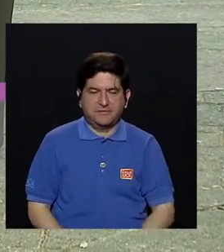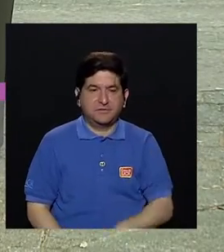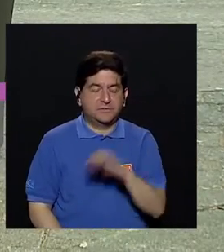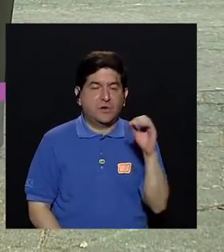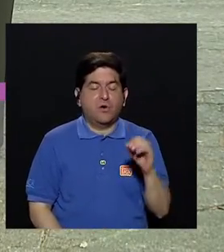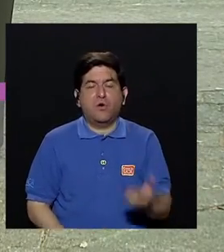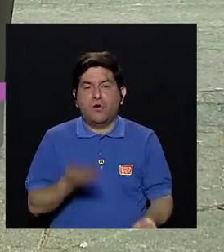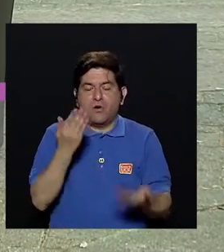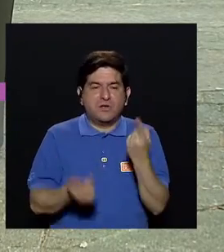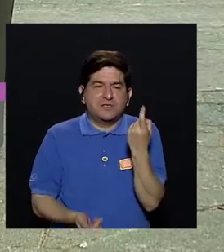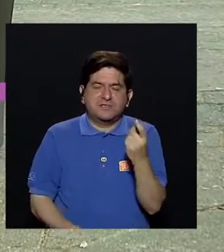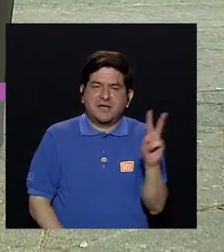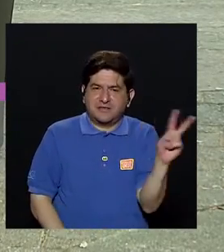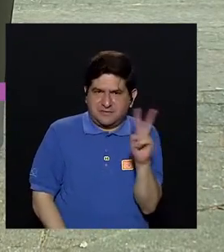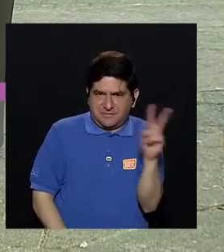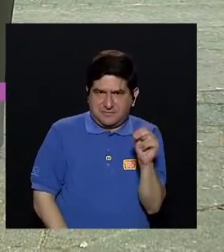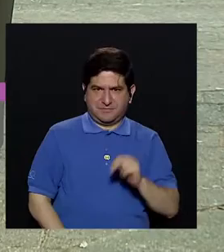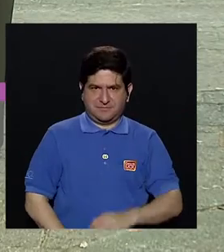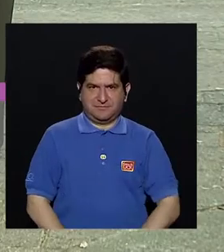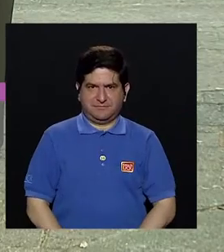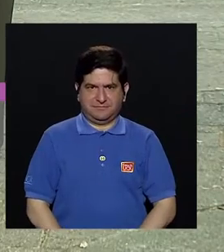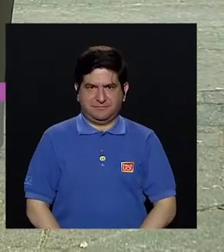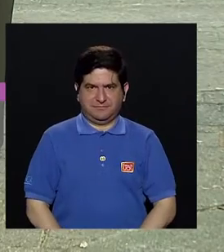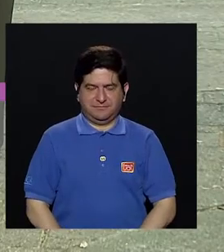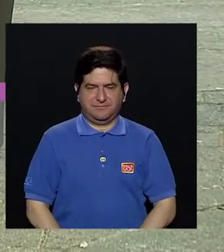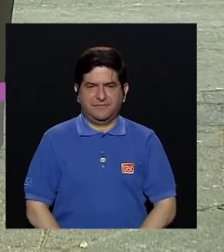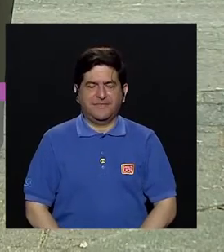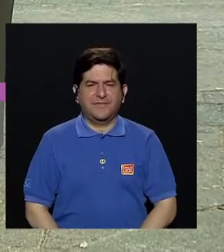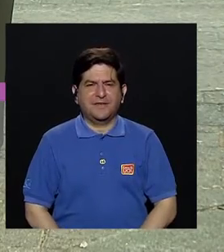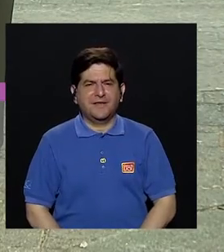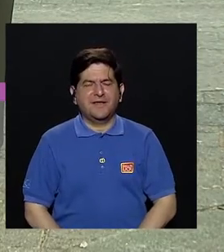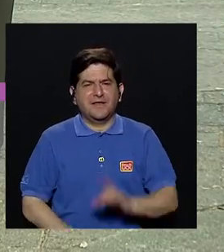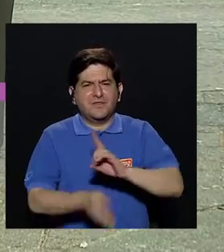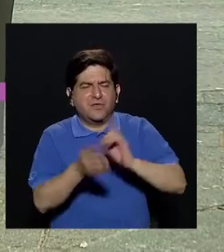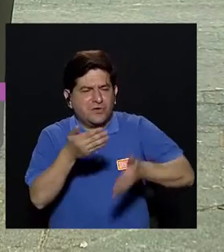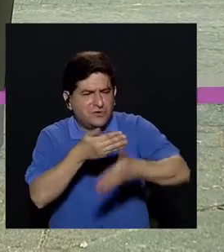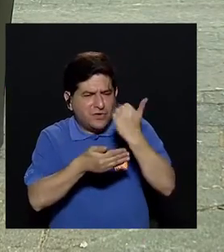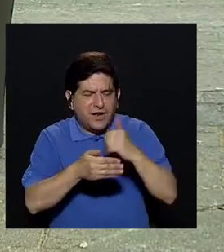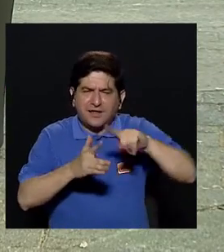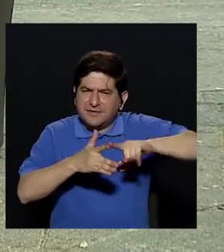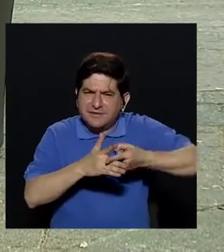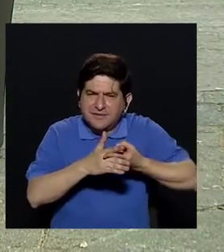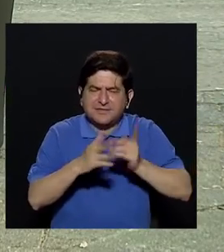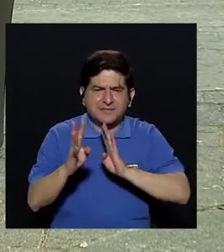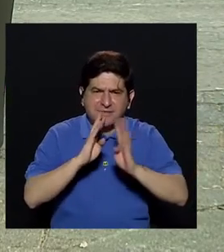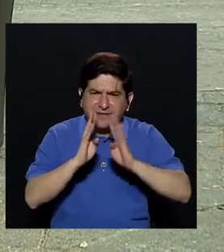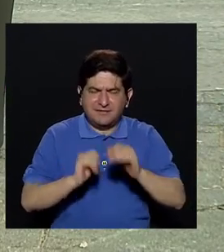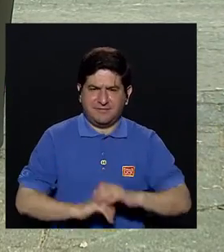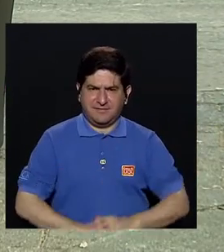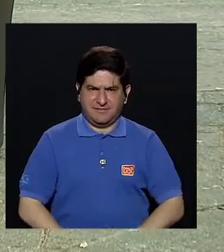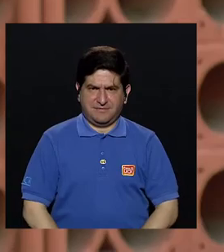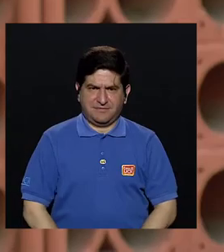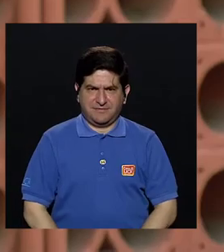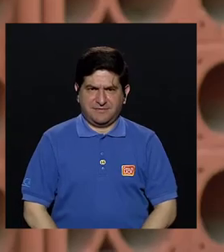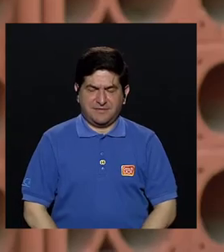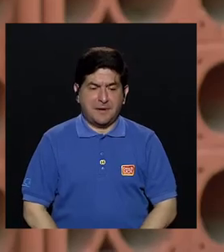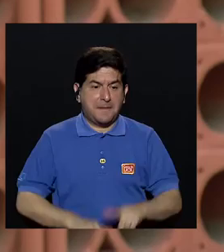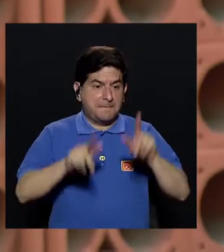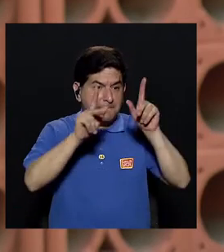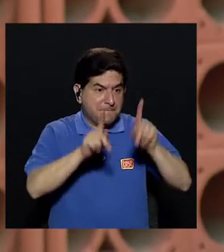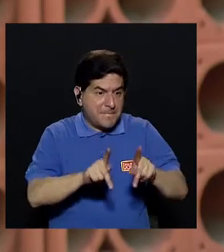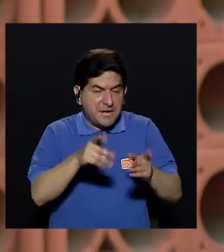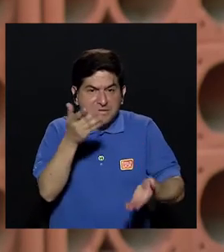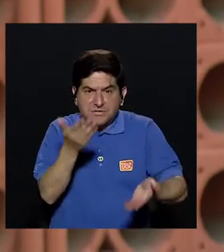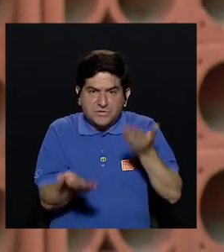demencia por deficiencia de vitaminas, etc. Sí, doctor, en el bloque anterior al principio conversábamos de que algunas